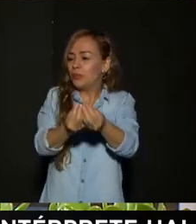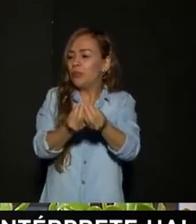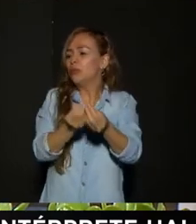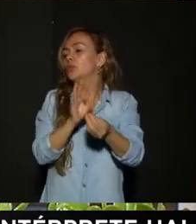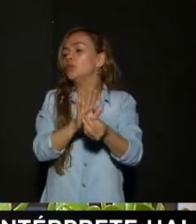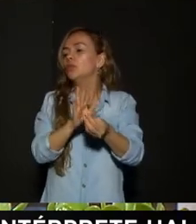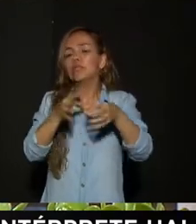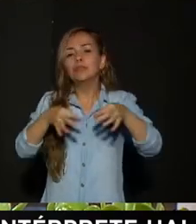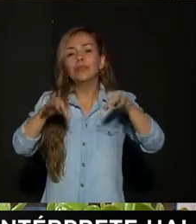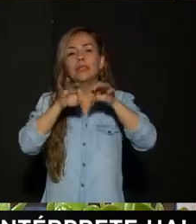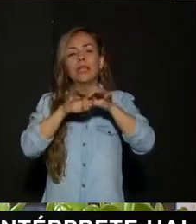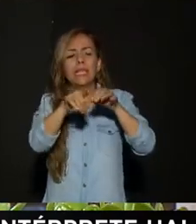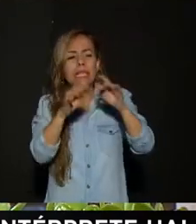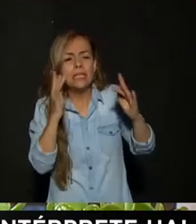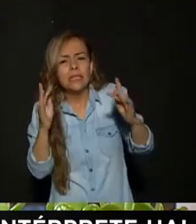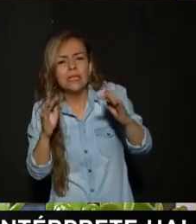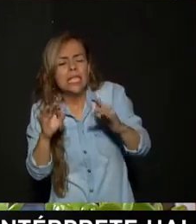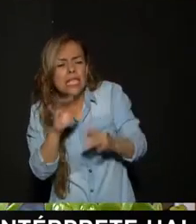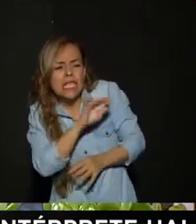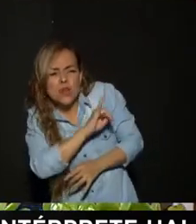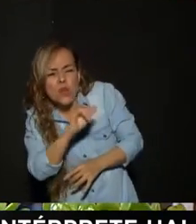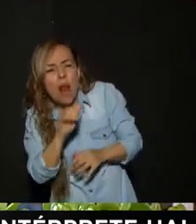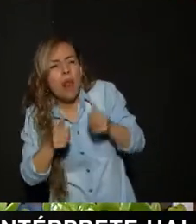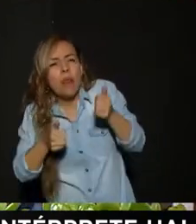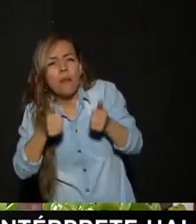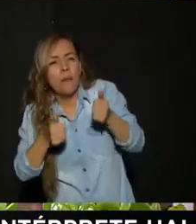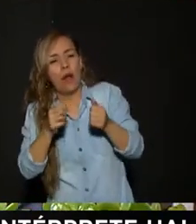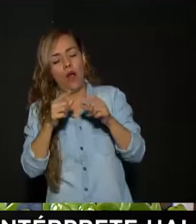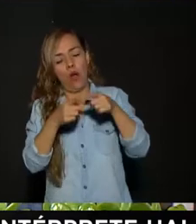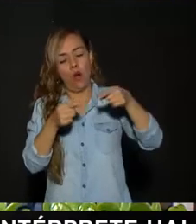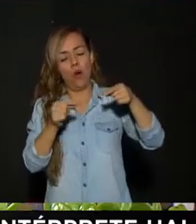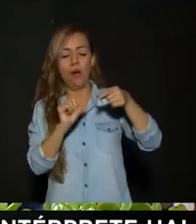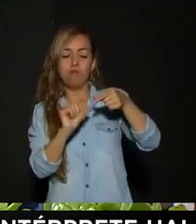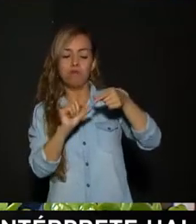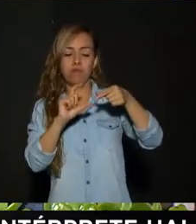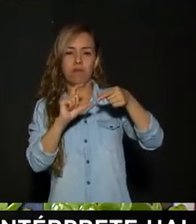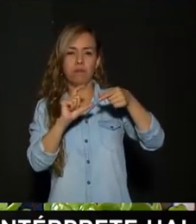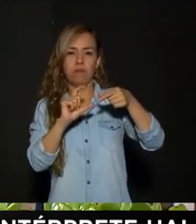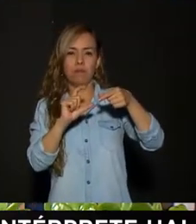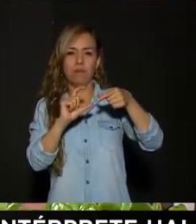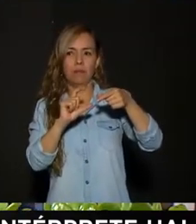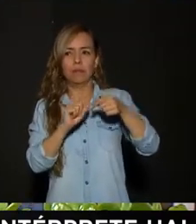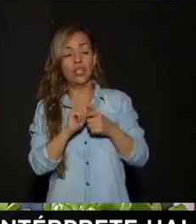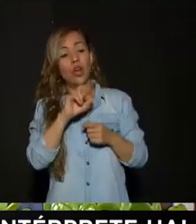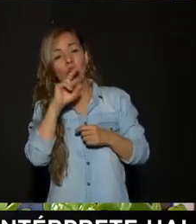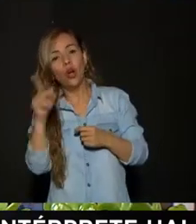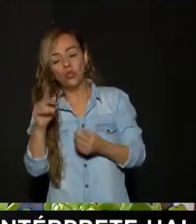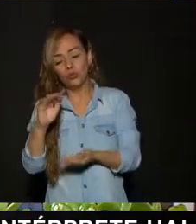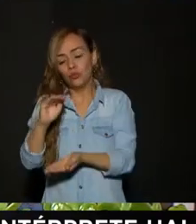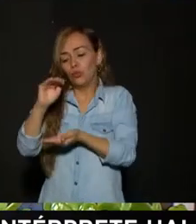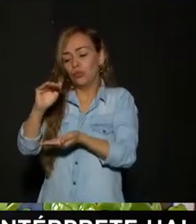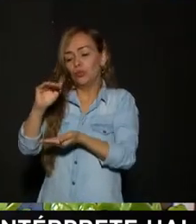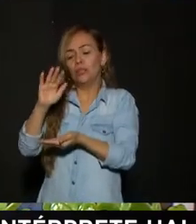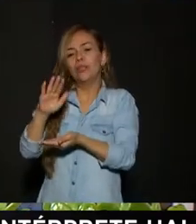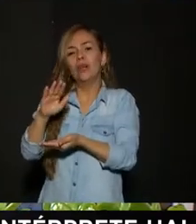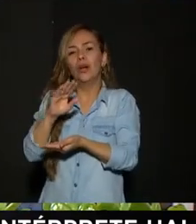que su hoja Es carnosa Entonces todas Tienen una condición Diferente De hecho Esta le denominamos Un bonsai Es un jade Que ya se le hizo